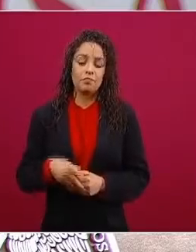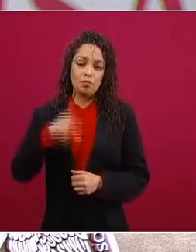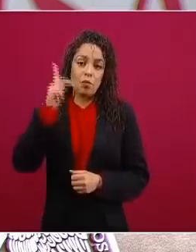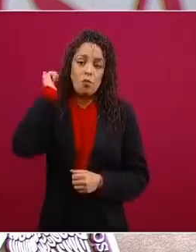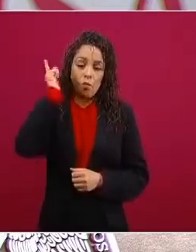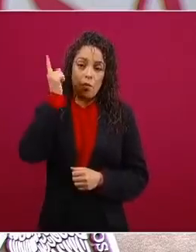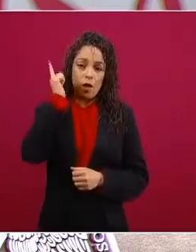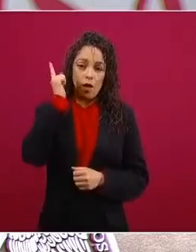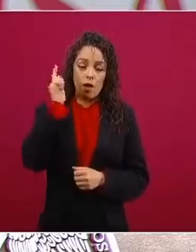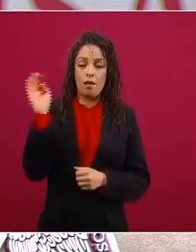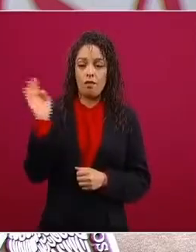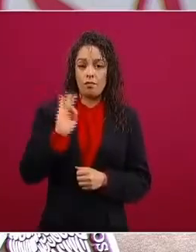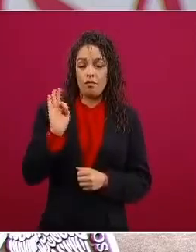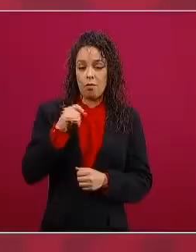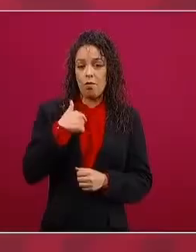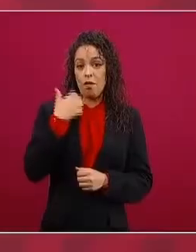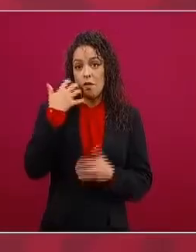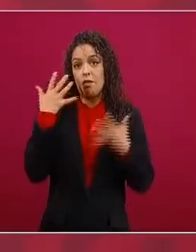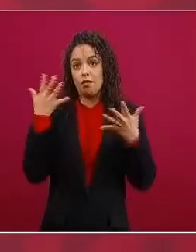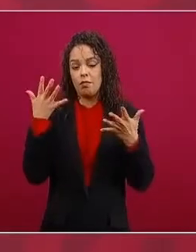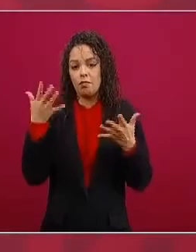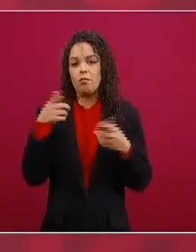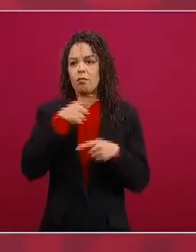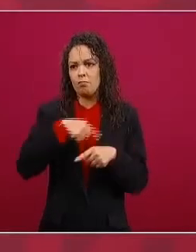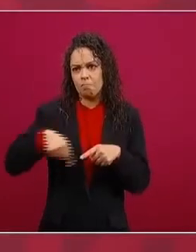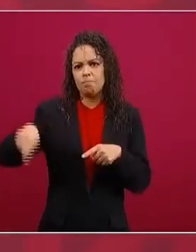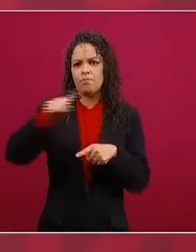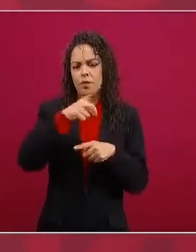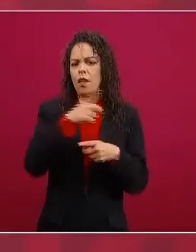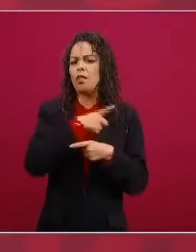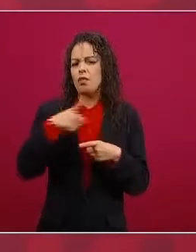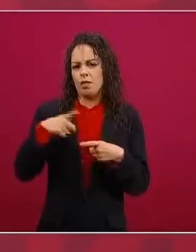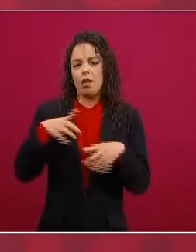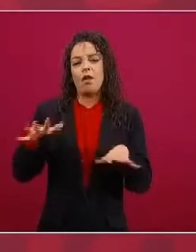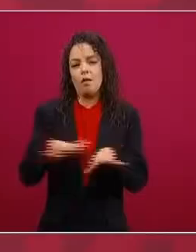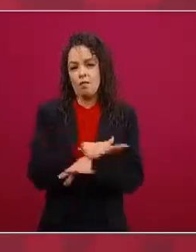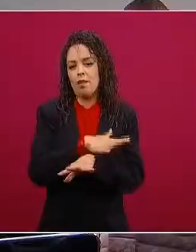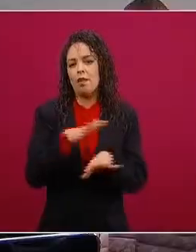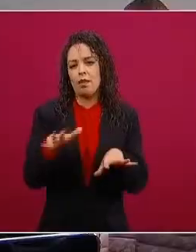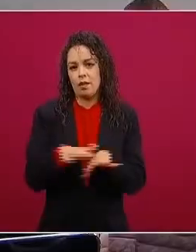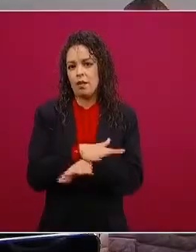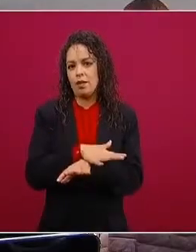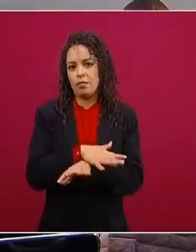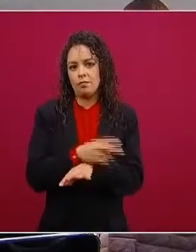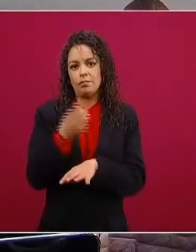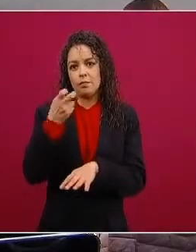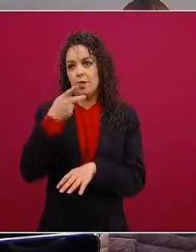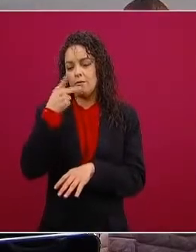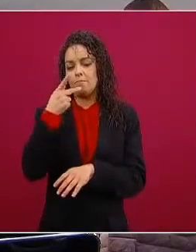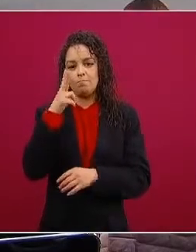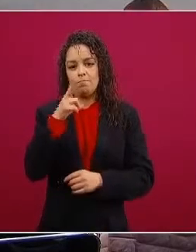esa conducta porque los otros